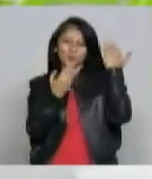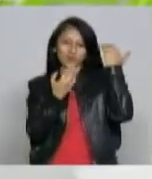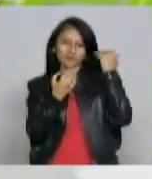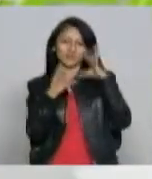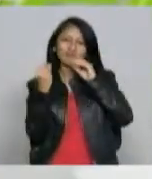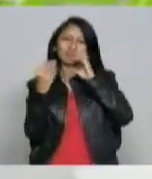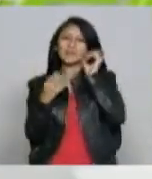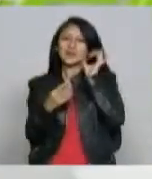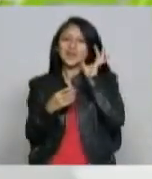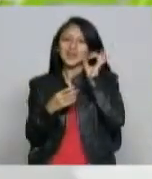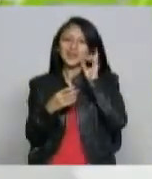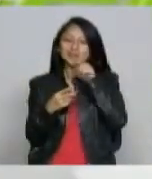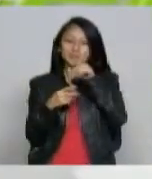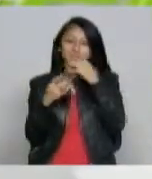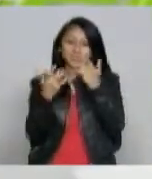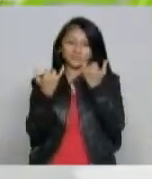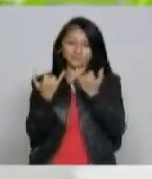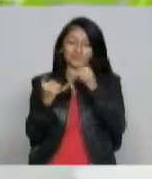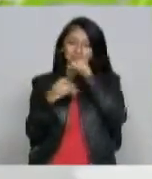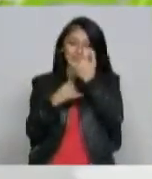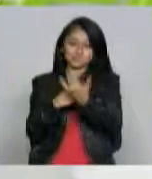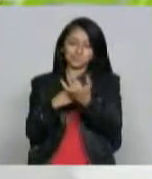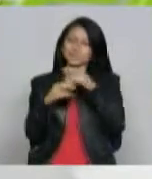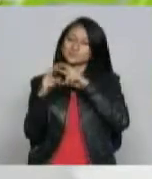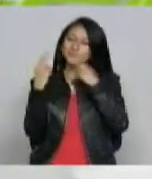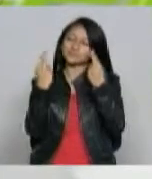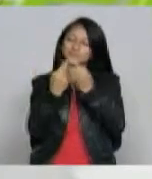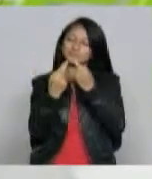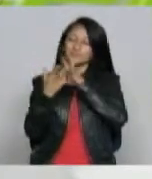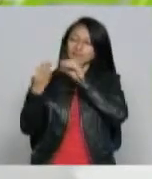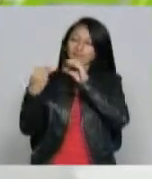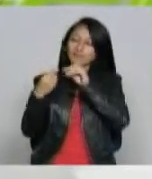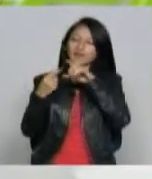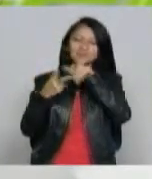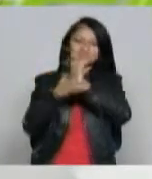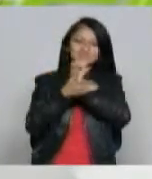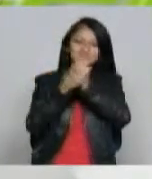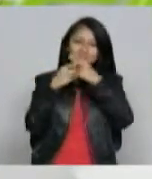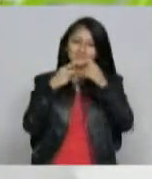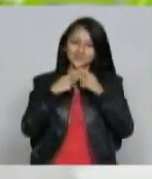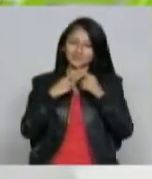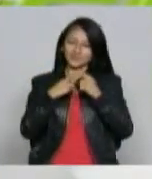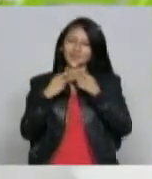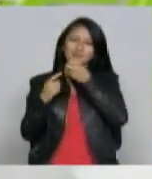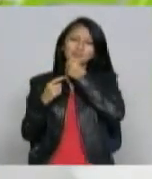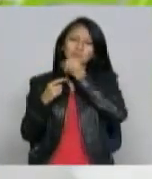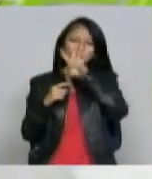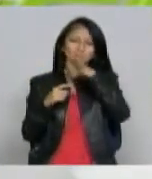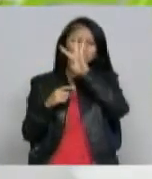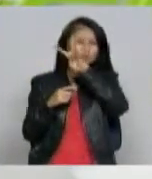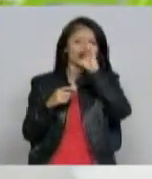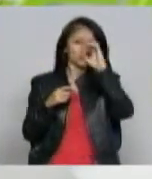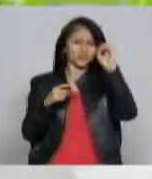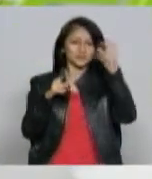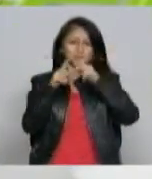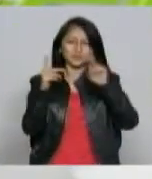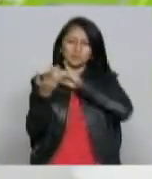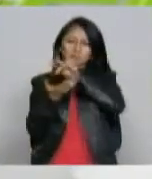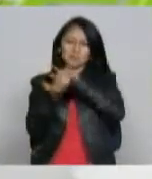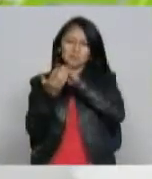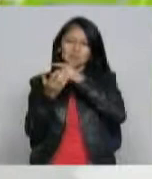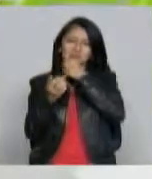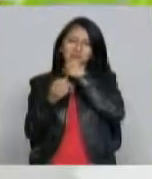Fede Cotera en Pereira que es la que agremia todos los canales comunitarios cerca de 400 de toda la región en